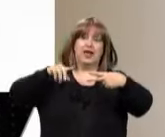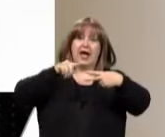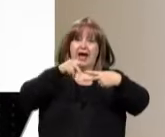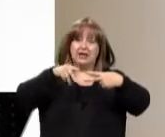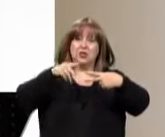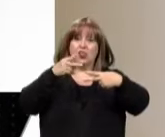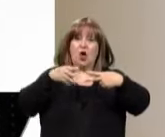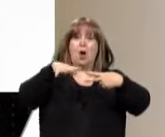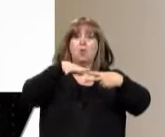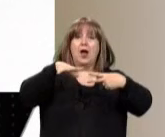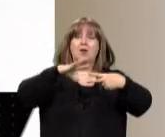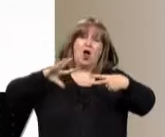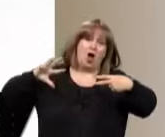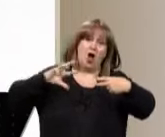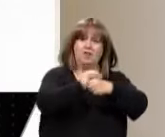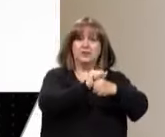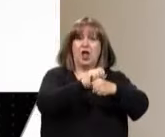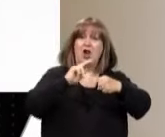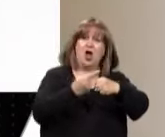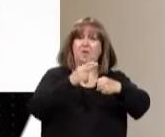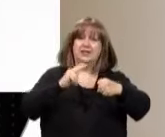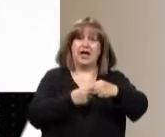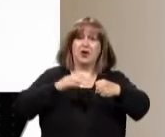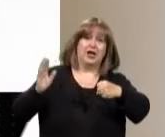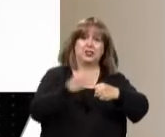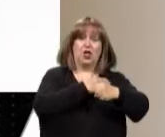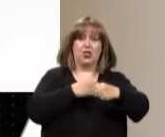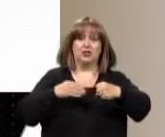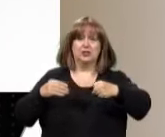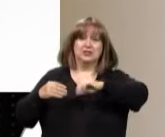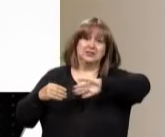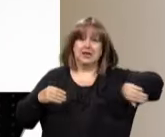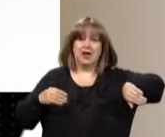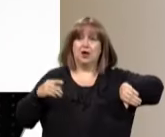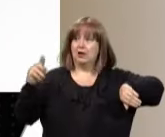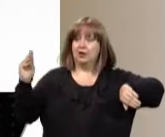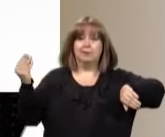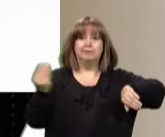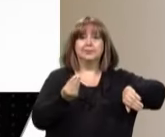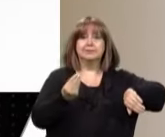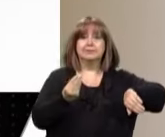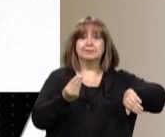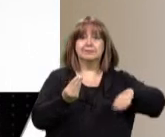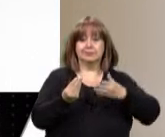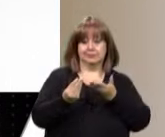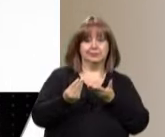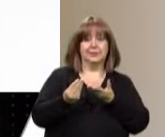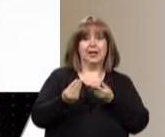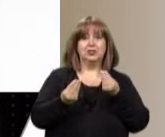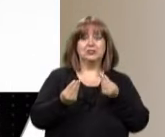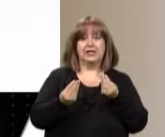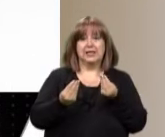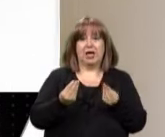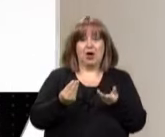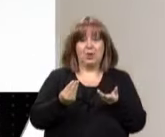se han preguntado en toda esta discusión que se ha dado, Exacto, eso te iba a decir. Y eso está bueno y es rico para la historia también propia de cada uno de nosotros y de nuestro territorio